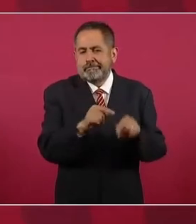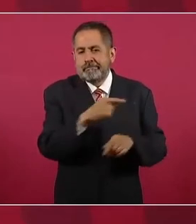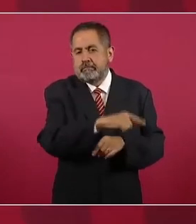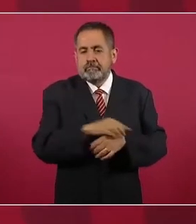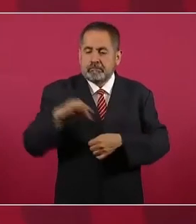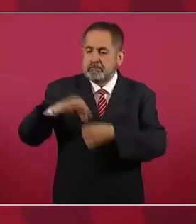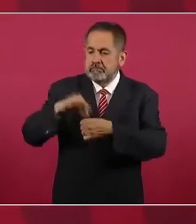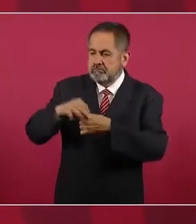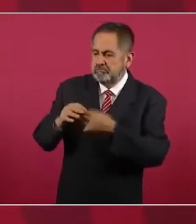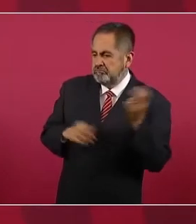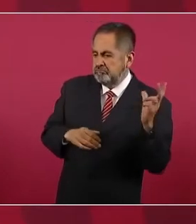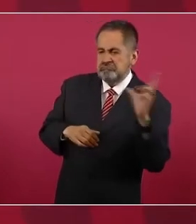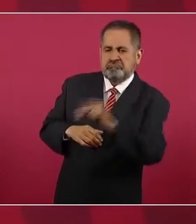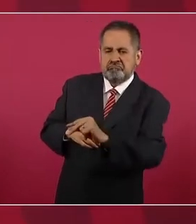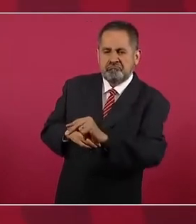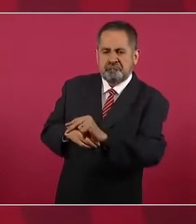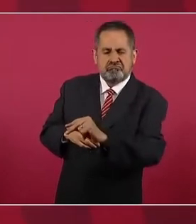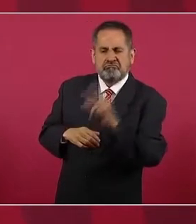votó en contra,